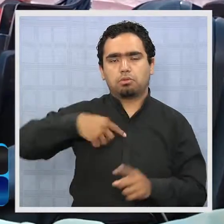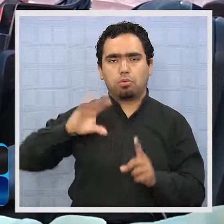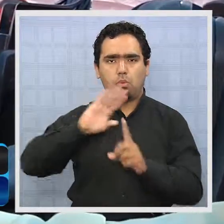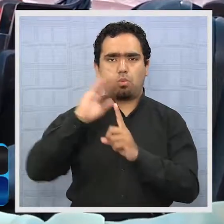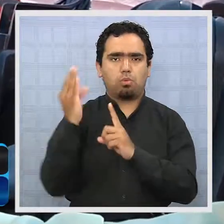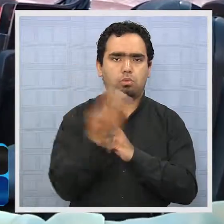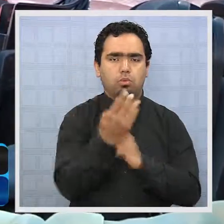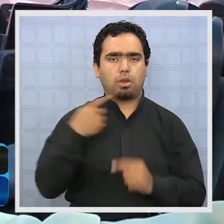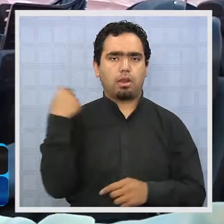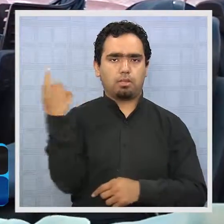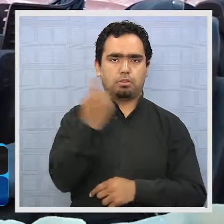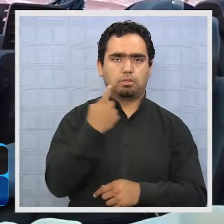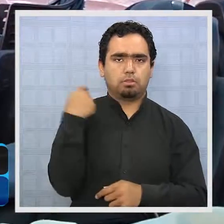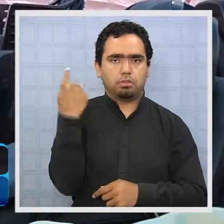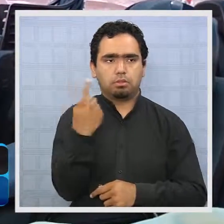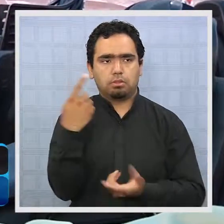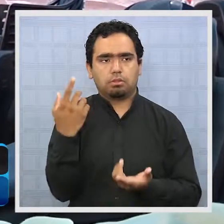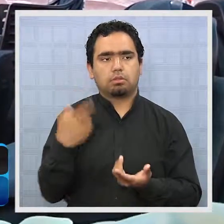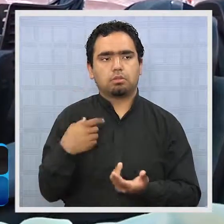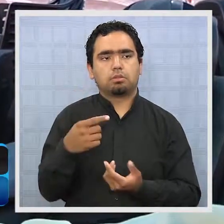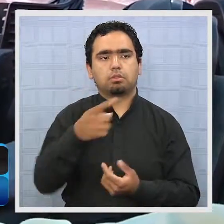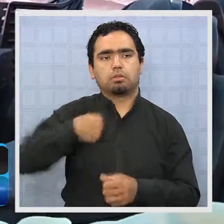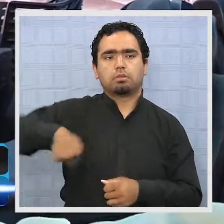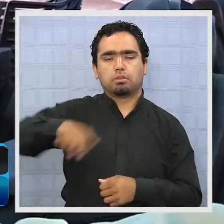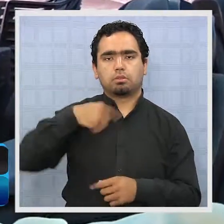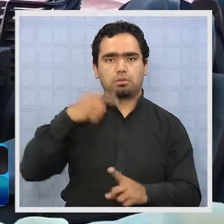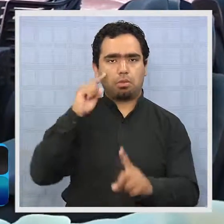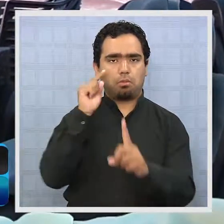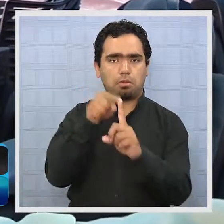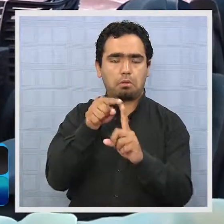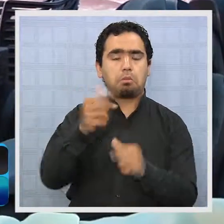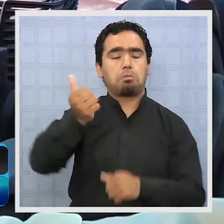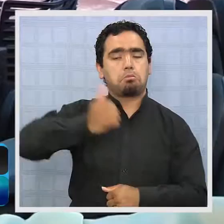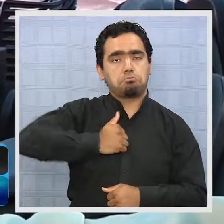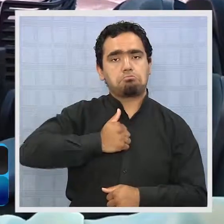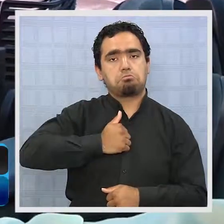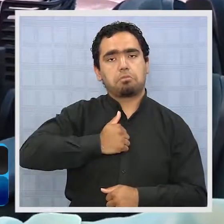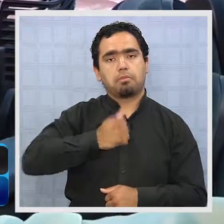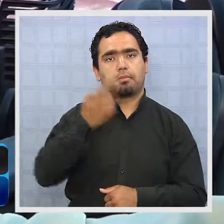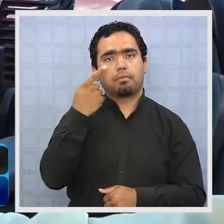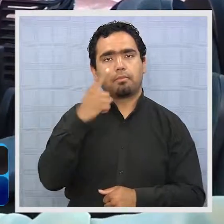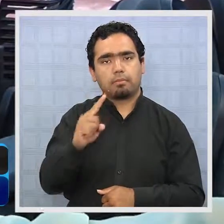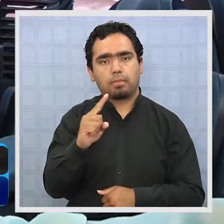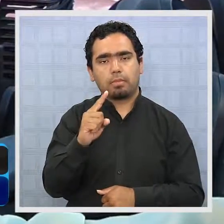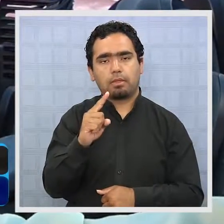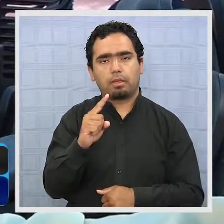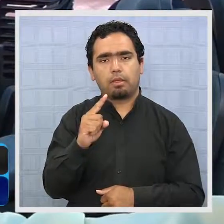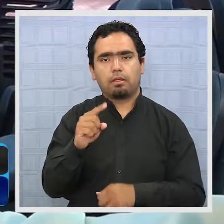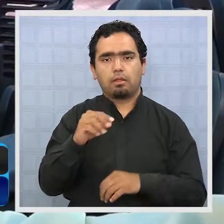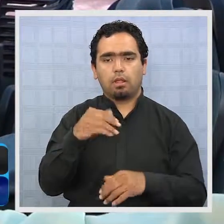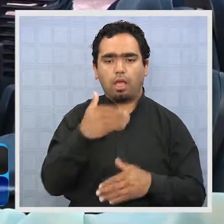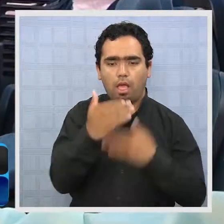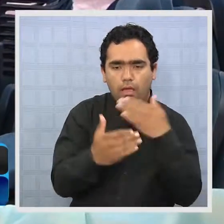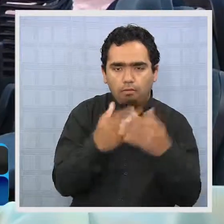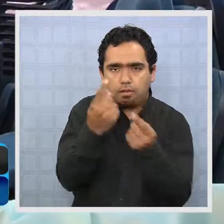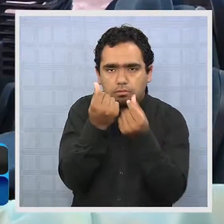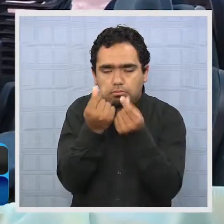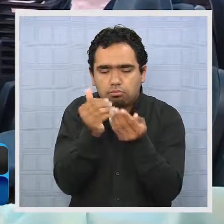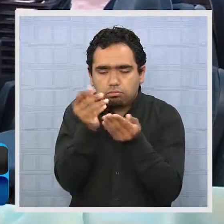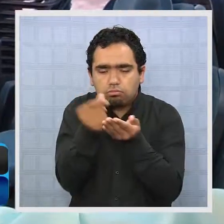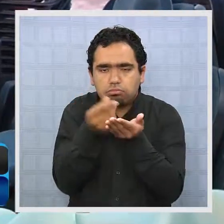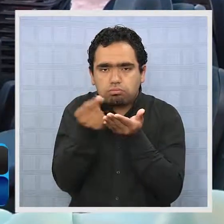nacional. Y nuestro objetivo fue cumplido, aunque todavía recién estamos viendo el avance, digamos, que es el monitario.